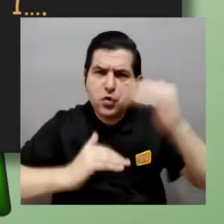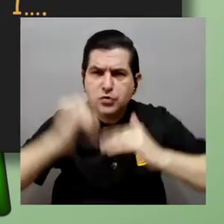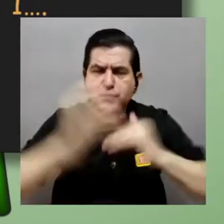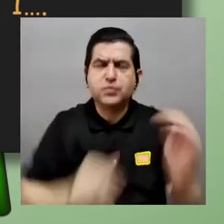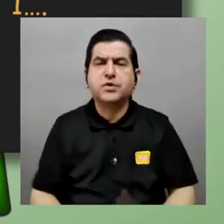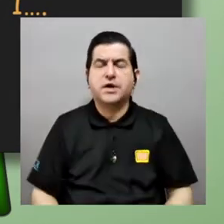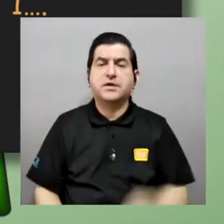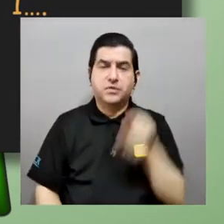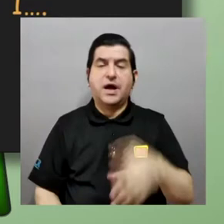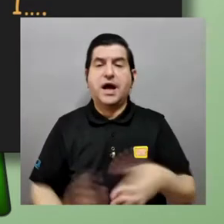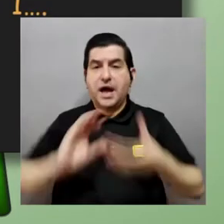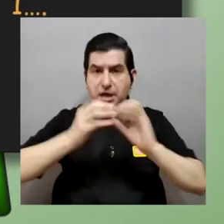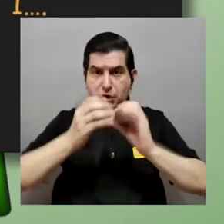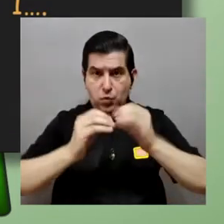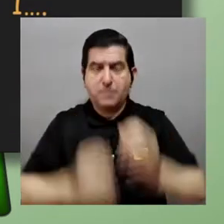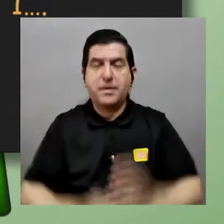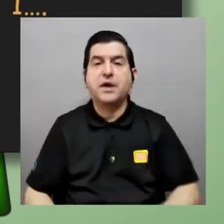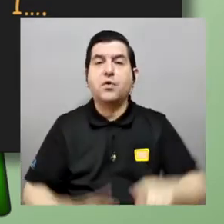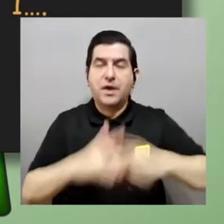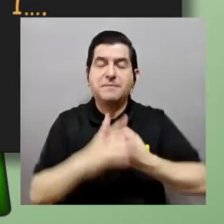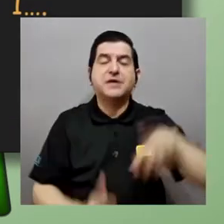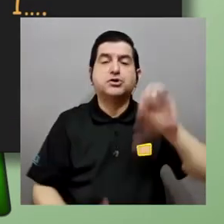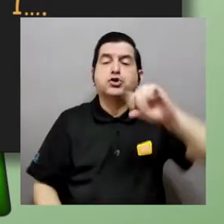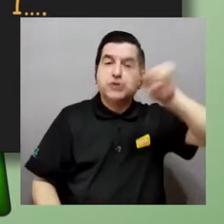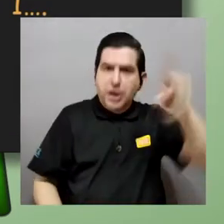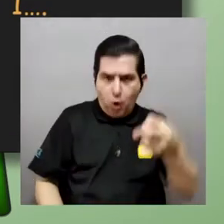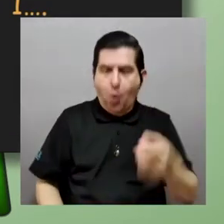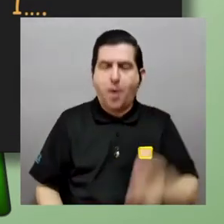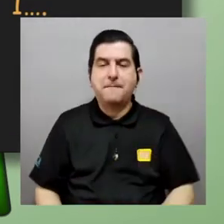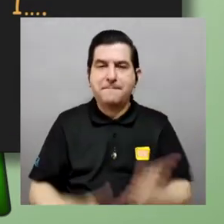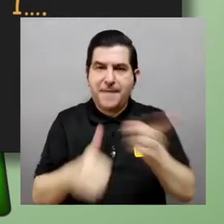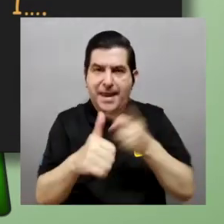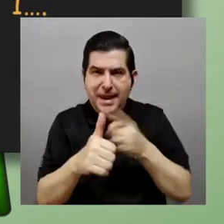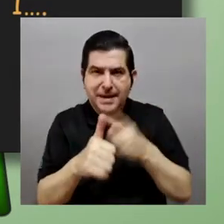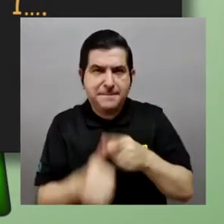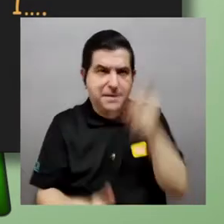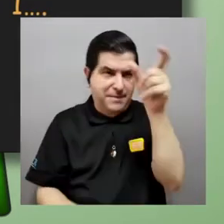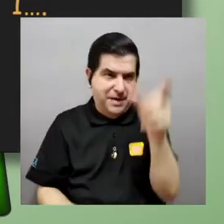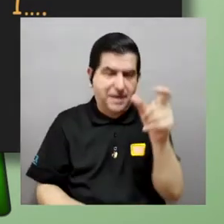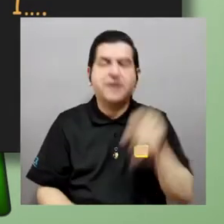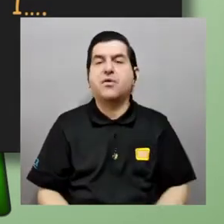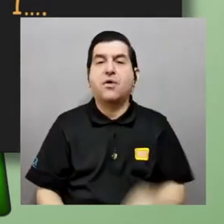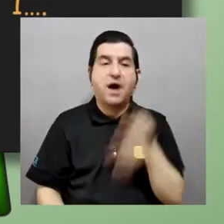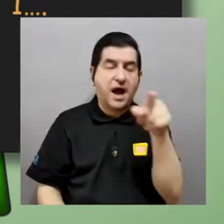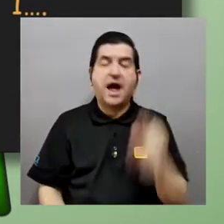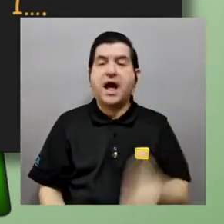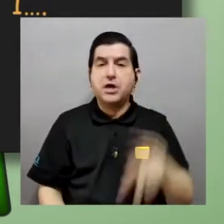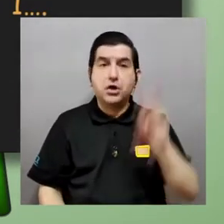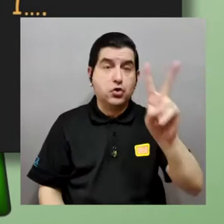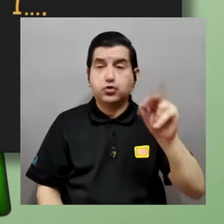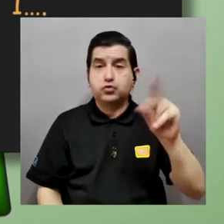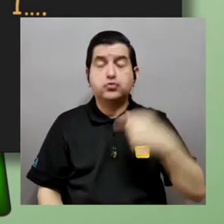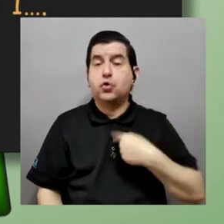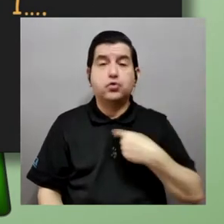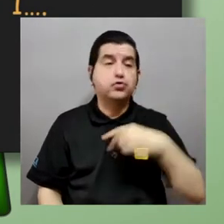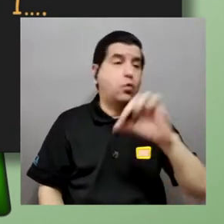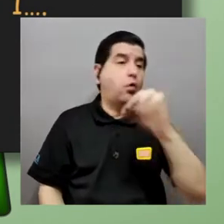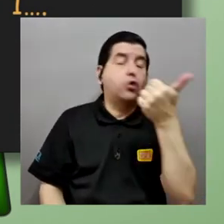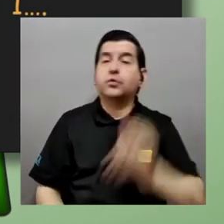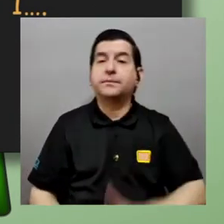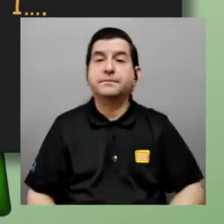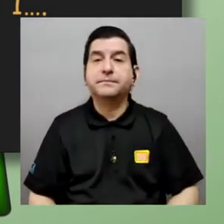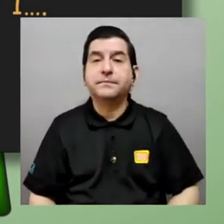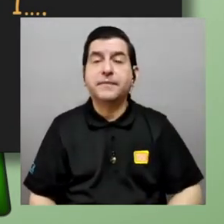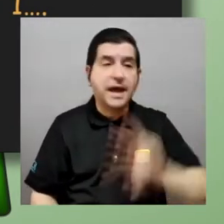siguiente forma empiezo cero coma y me fijo en el primer decimal del primero ese es dos entonces en vez de poner dos pongo lo que yo quiera que no sea dos en el segundo